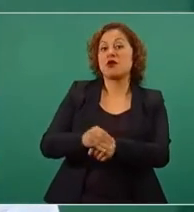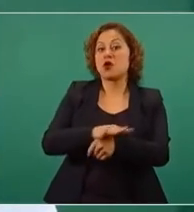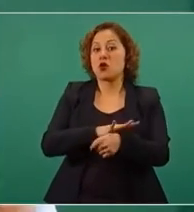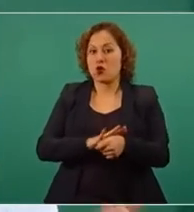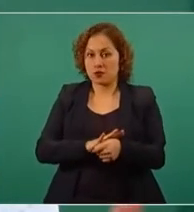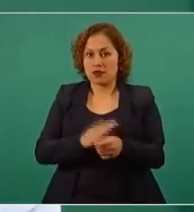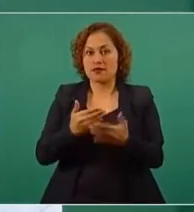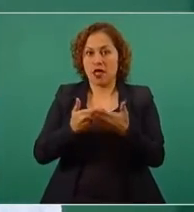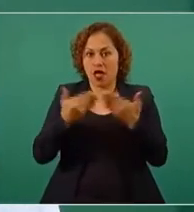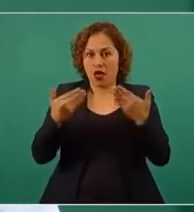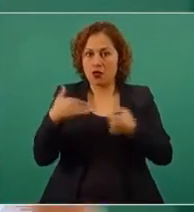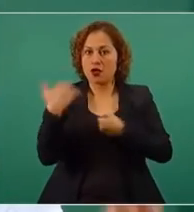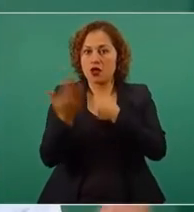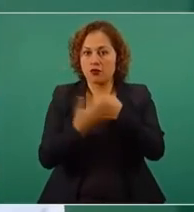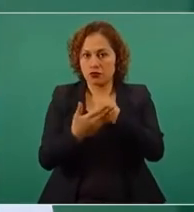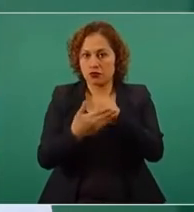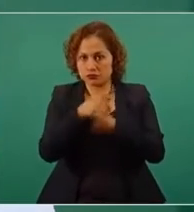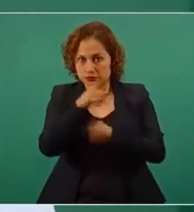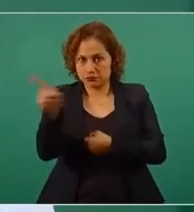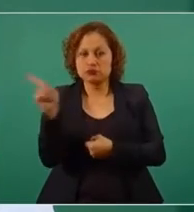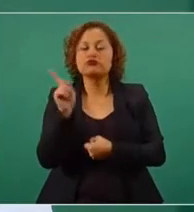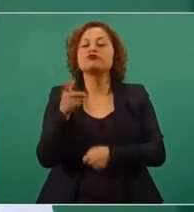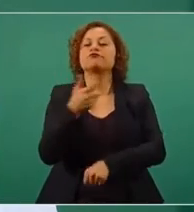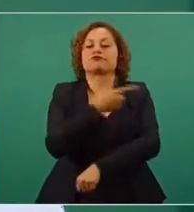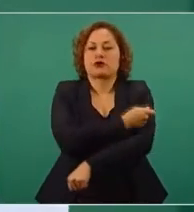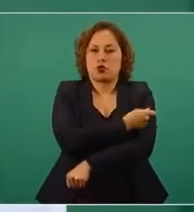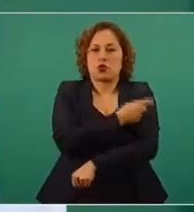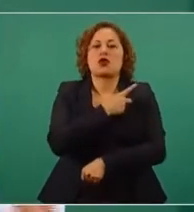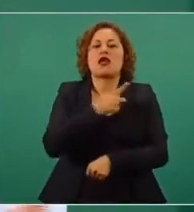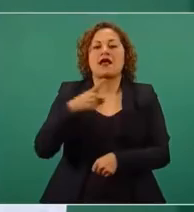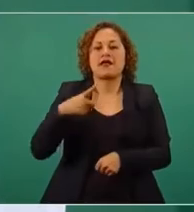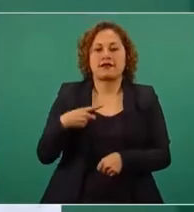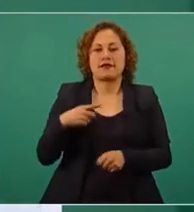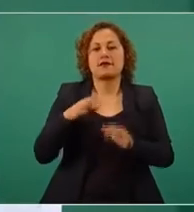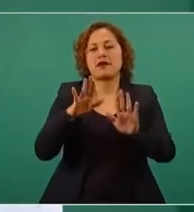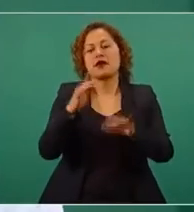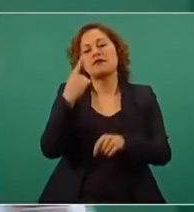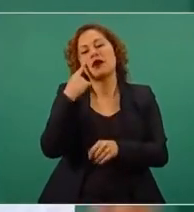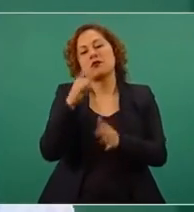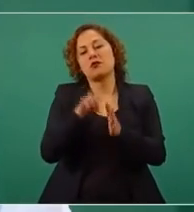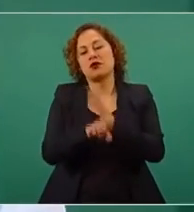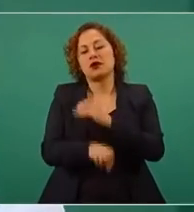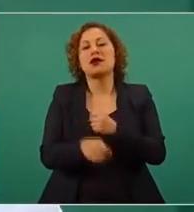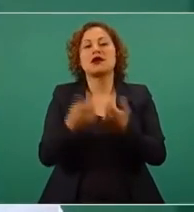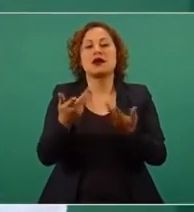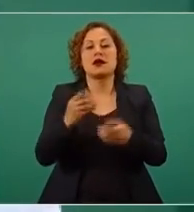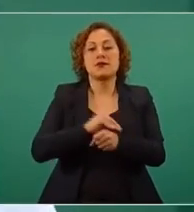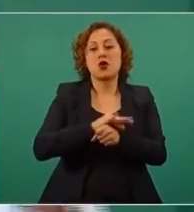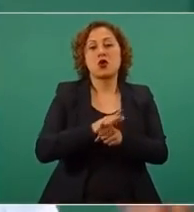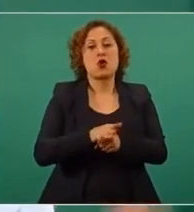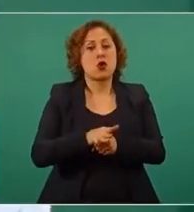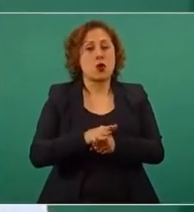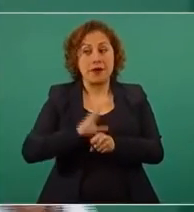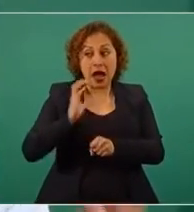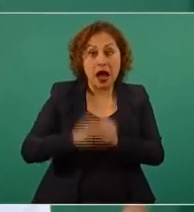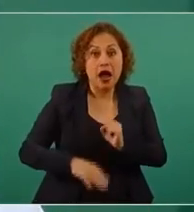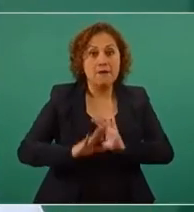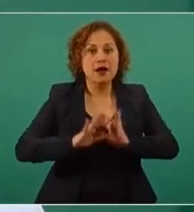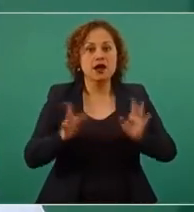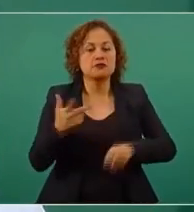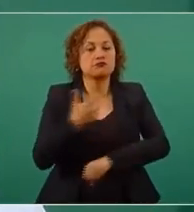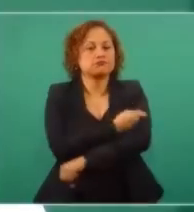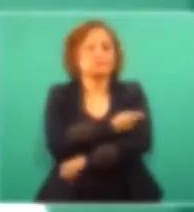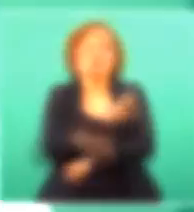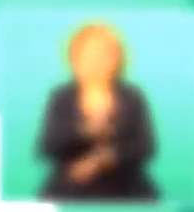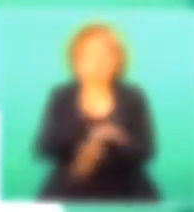Hay que vacunarse en un tiempo razonable, no es deseable que se haga inmediatamente, hay que dejar al menos